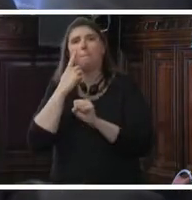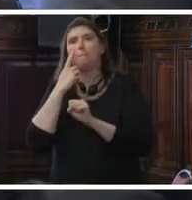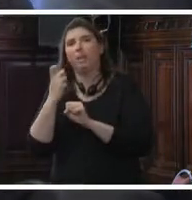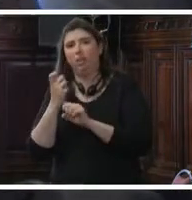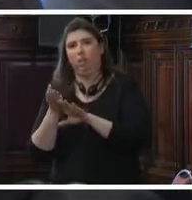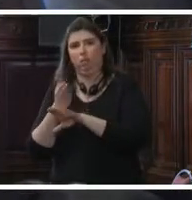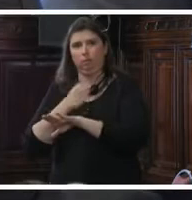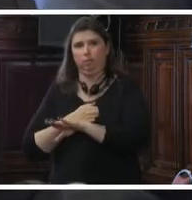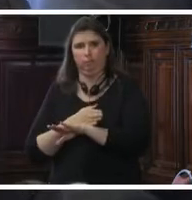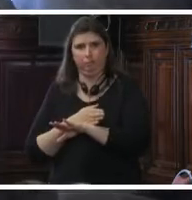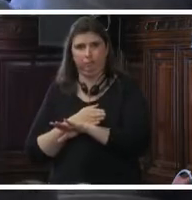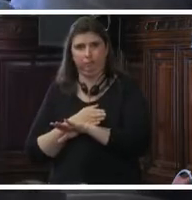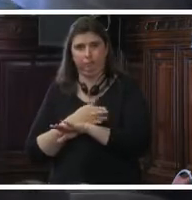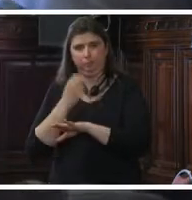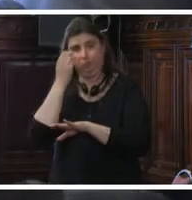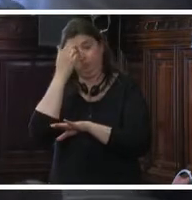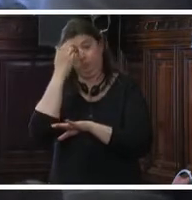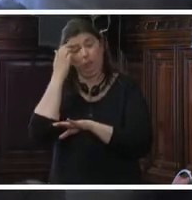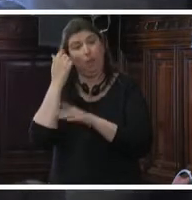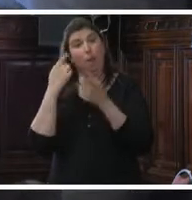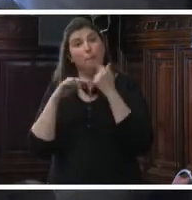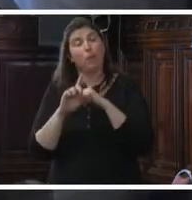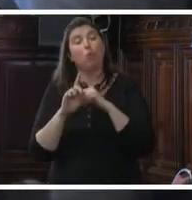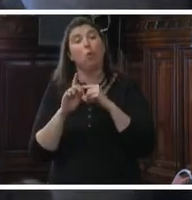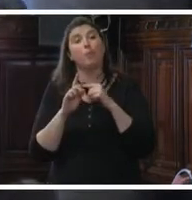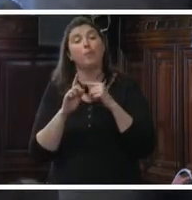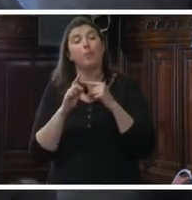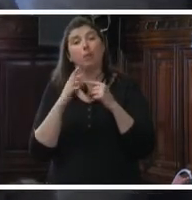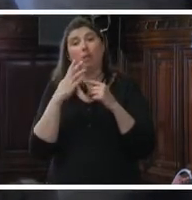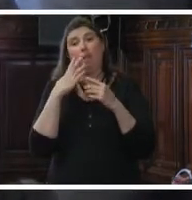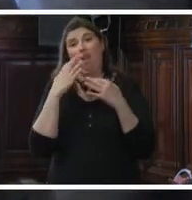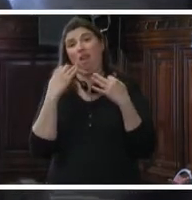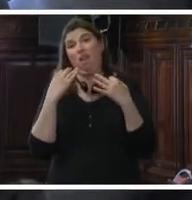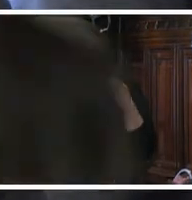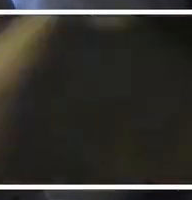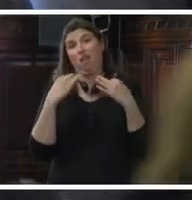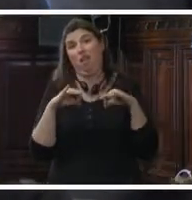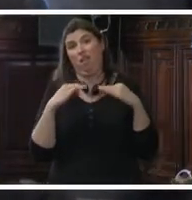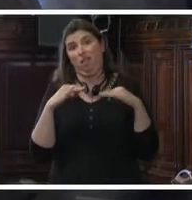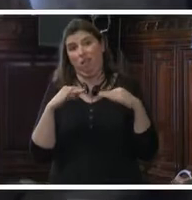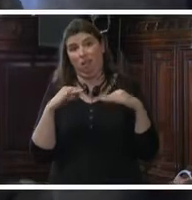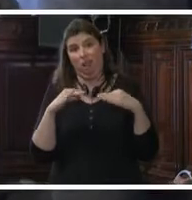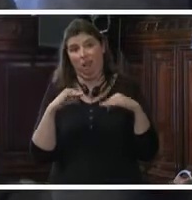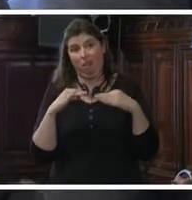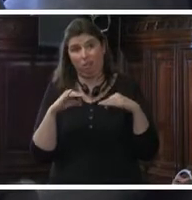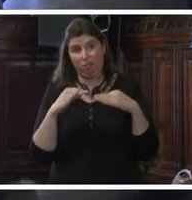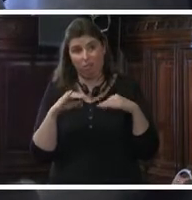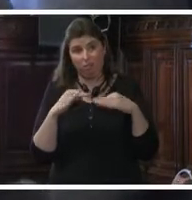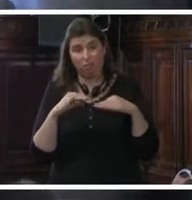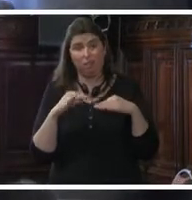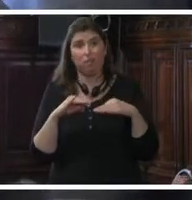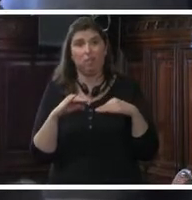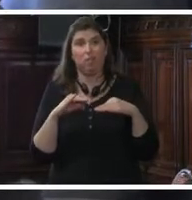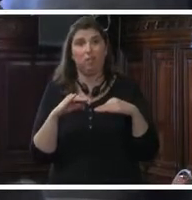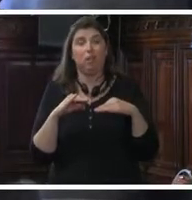pasado eso tenemos la realidad cruel de lo que